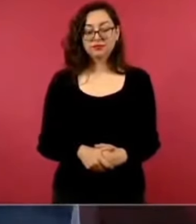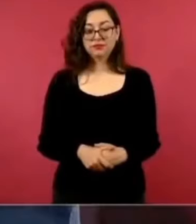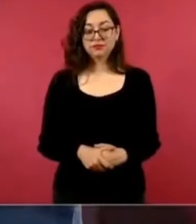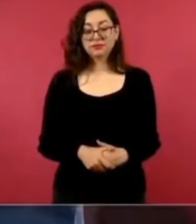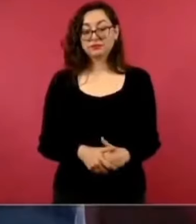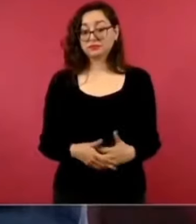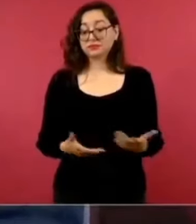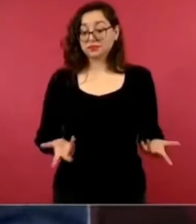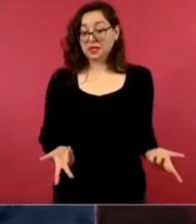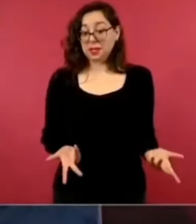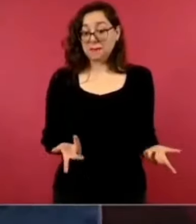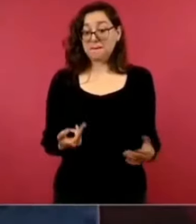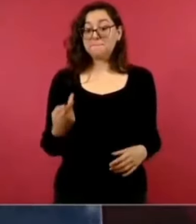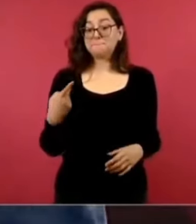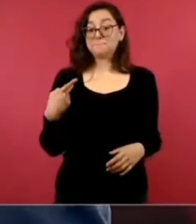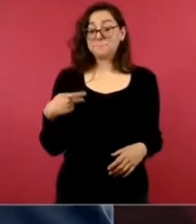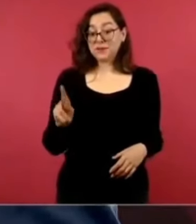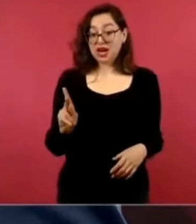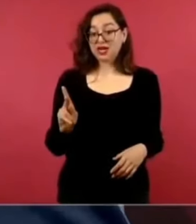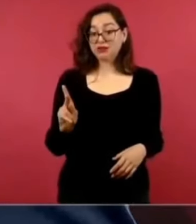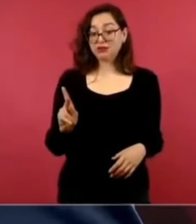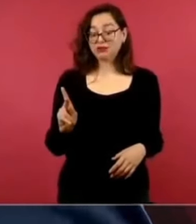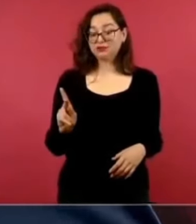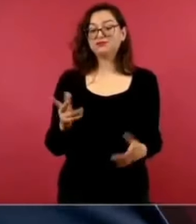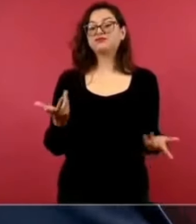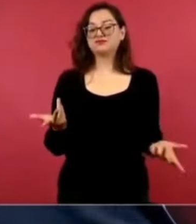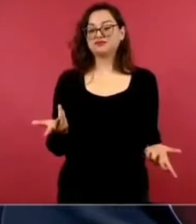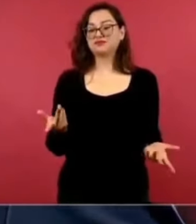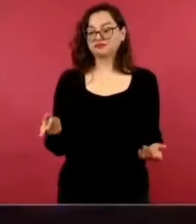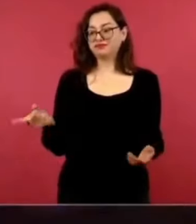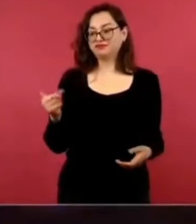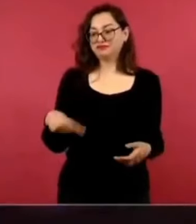por esa hipocresía sólo ven